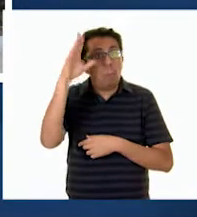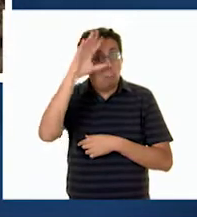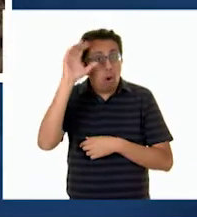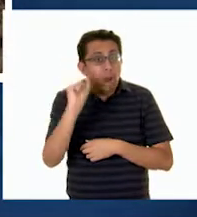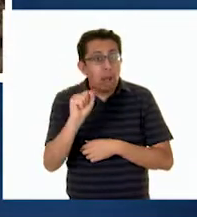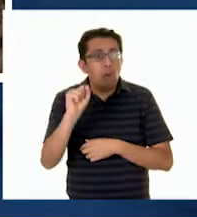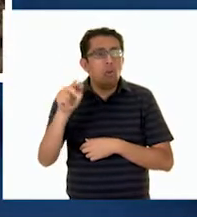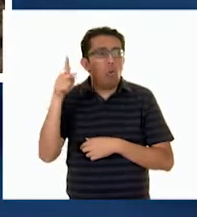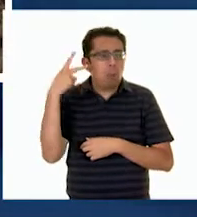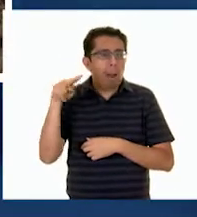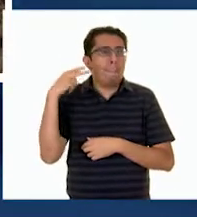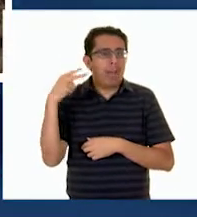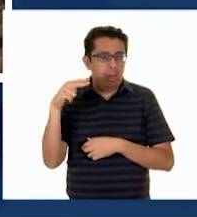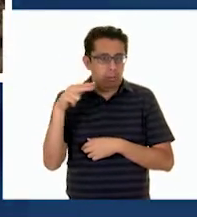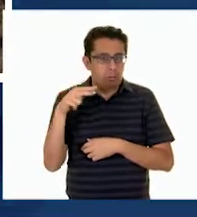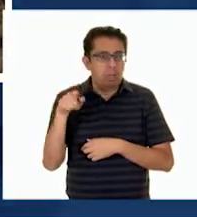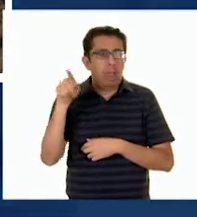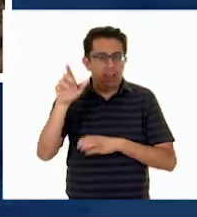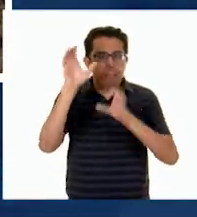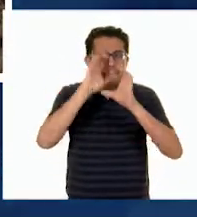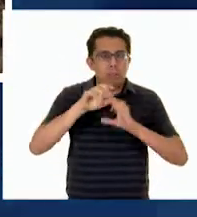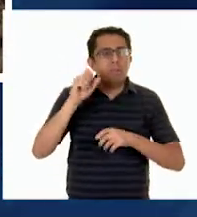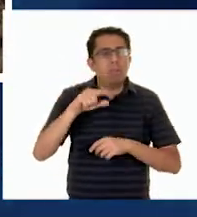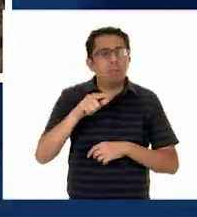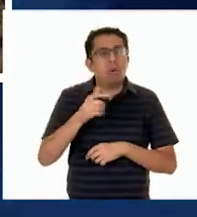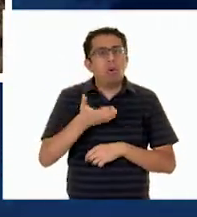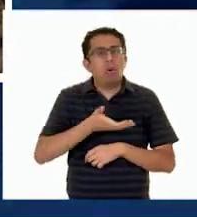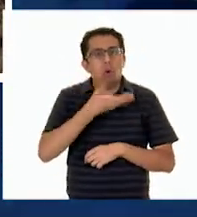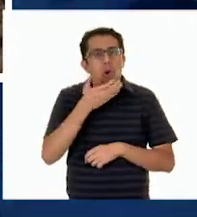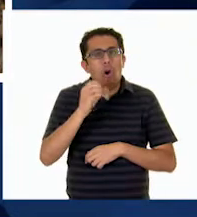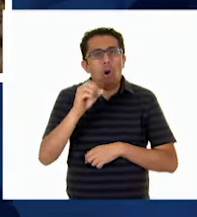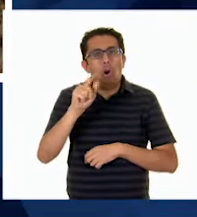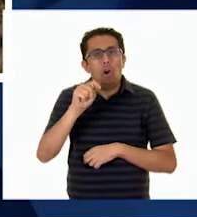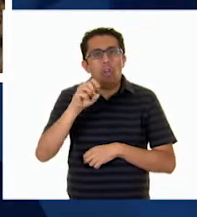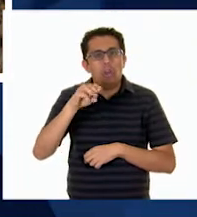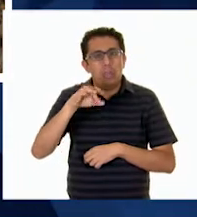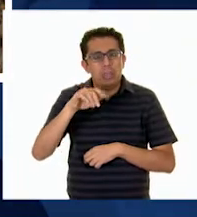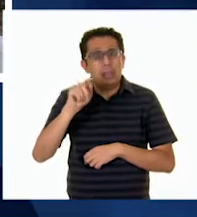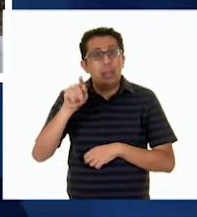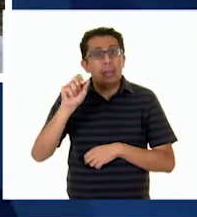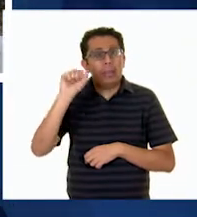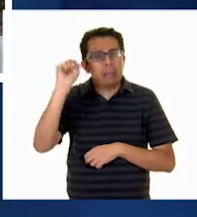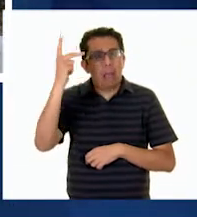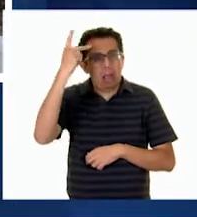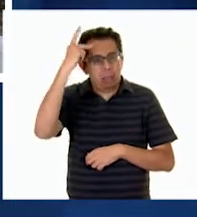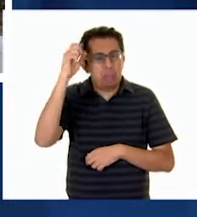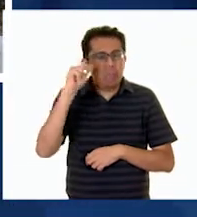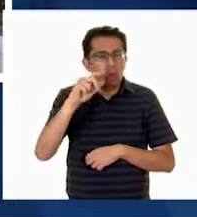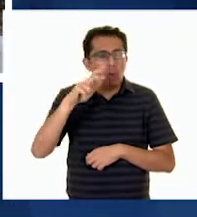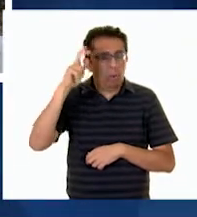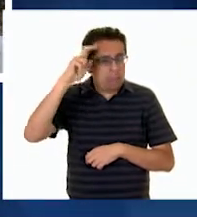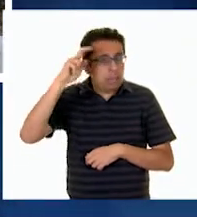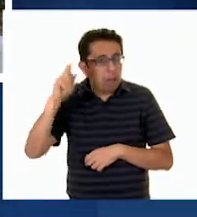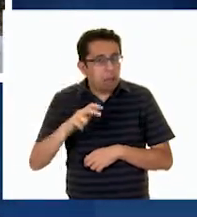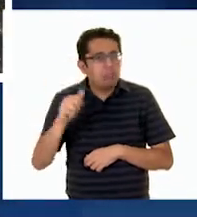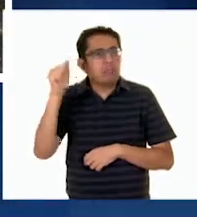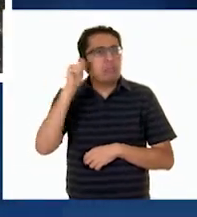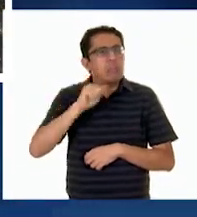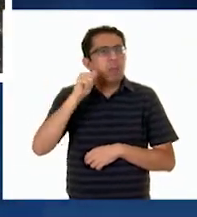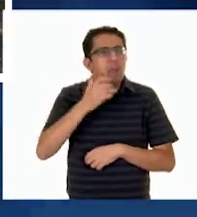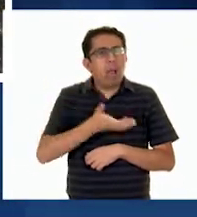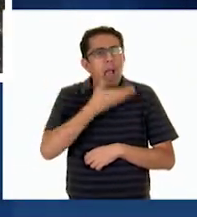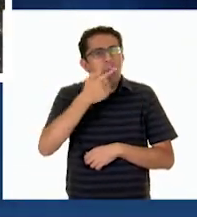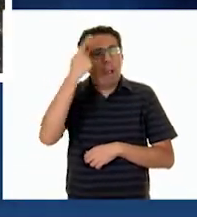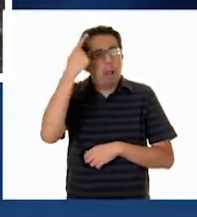Puebla y Veracruz Y de algunas comunidades Otomís de la Huasteca, Potosina E Hidalguense Generalmente se usa En ritos